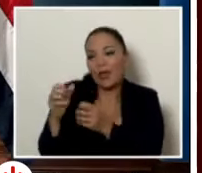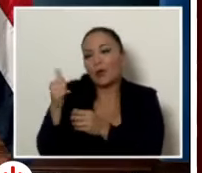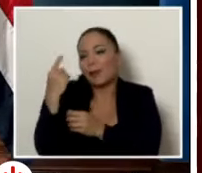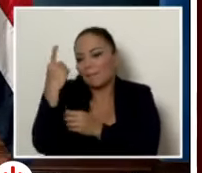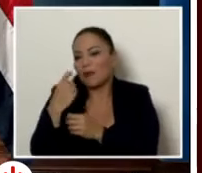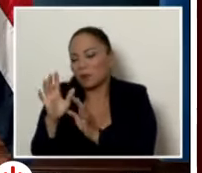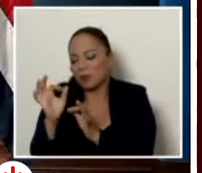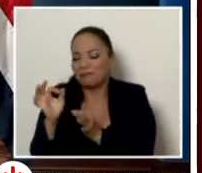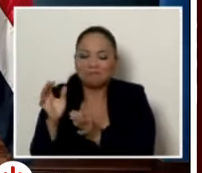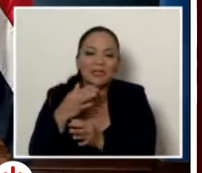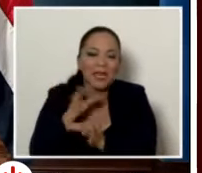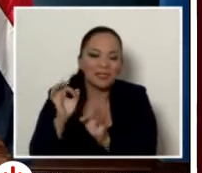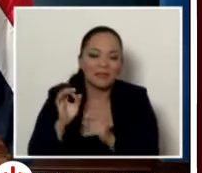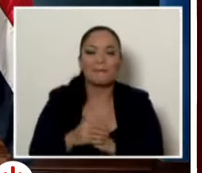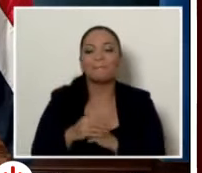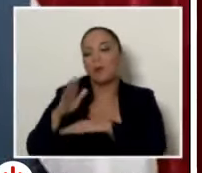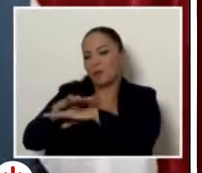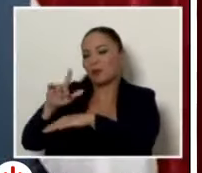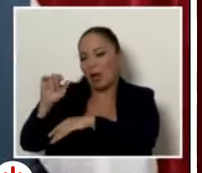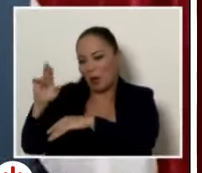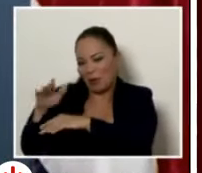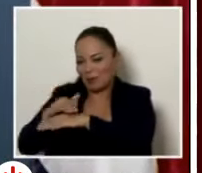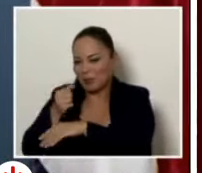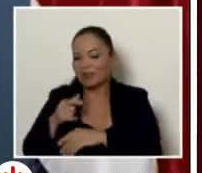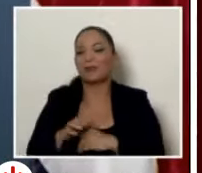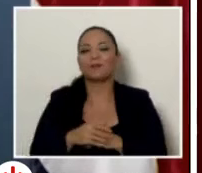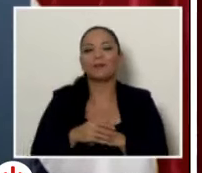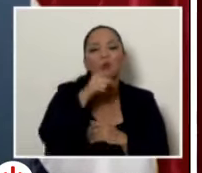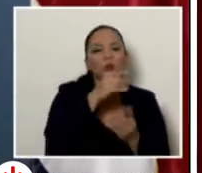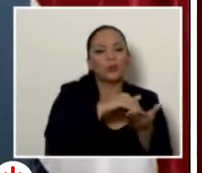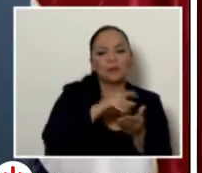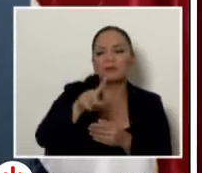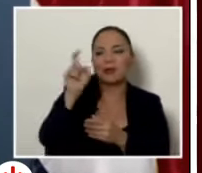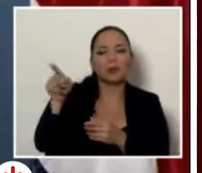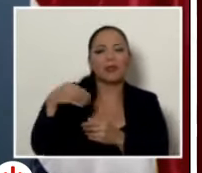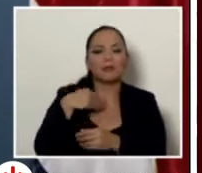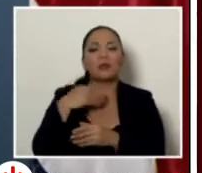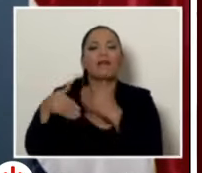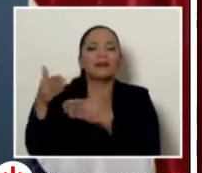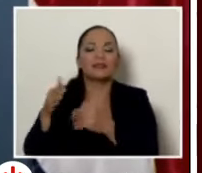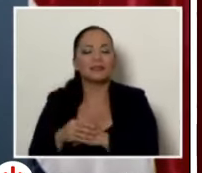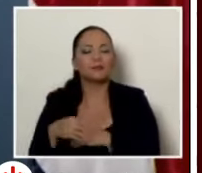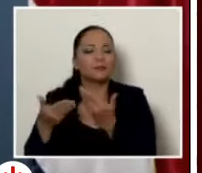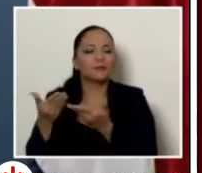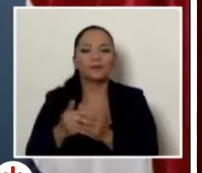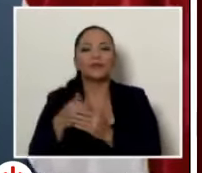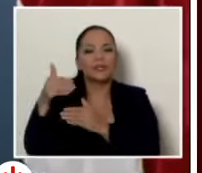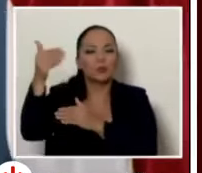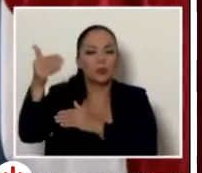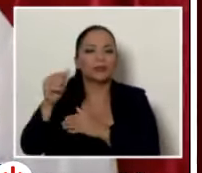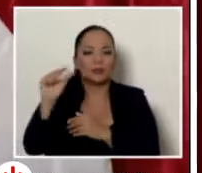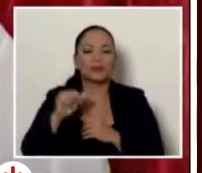le voy dar una segunda pregunta gratis con el permiso doña Laura para que le vuelva a preguntar al ministro el avance de aquí una semana muchas gracias